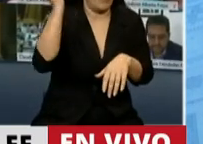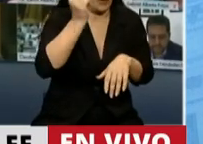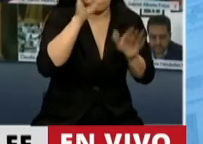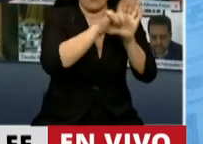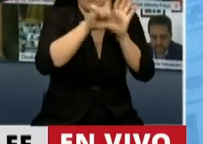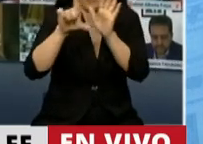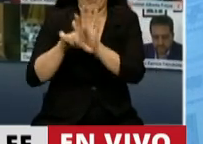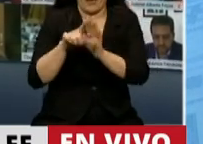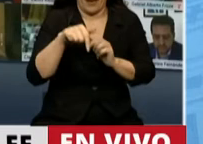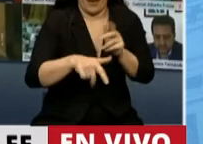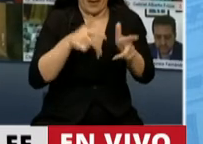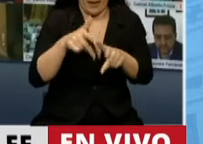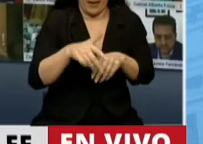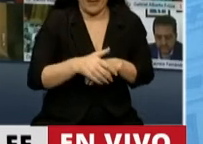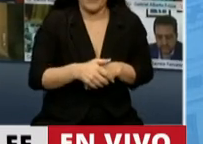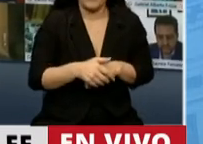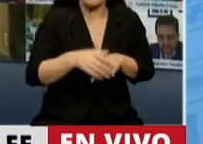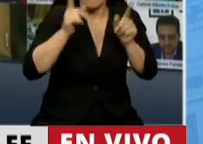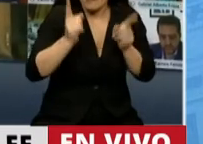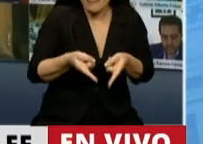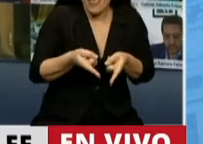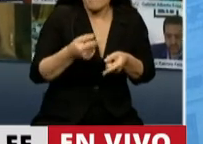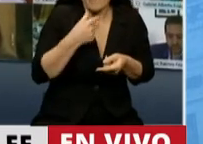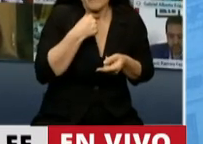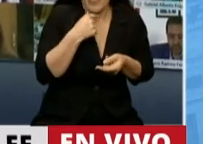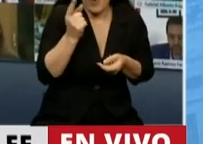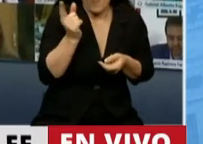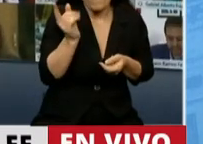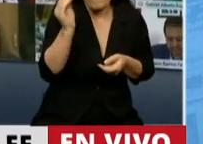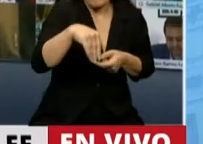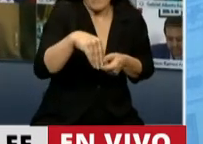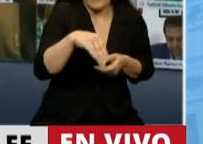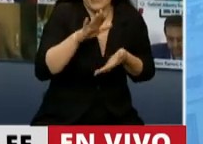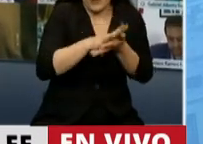también quiero agregar la otra parte de esta historia.